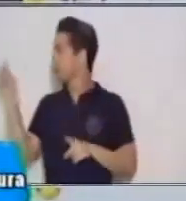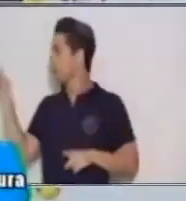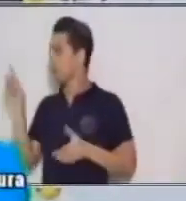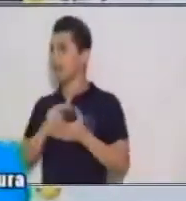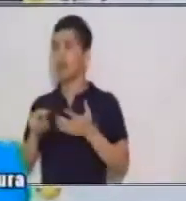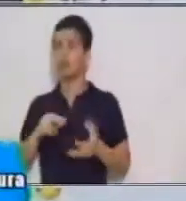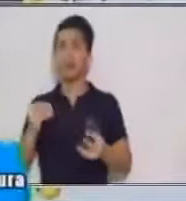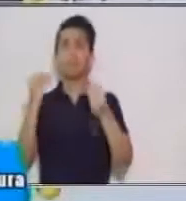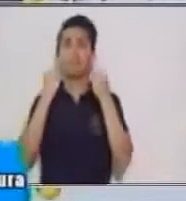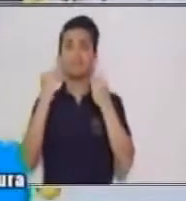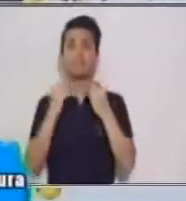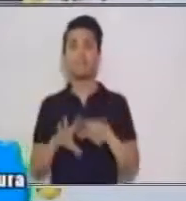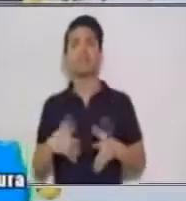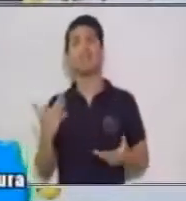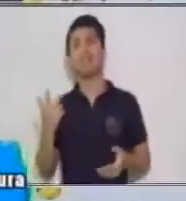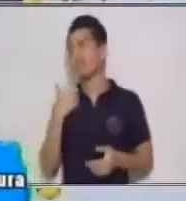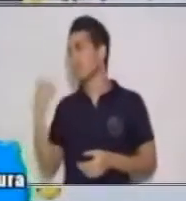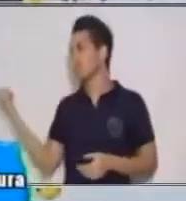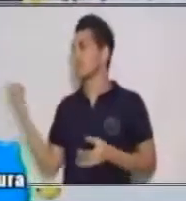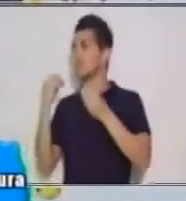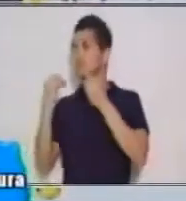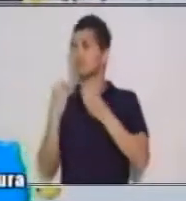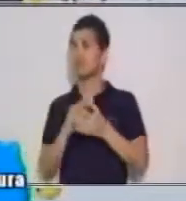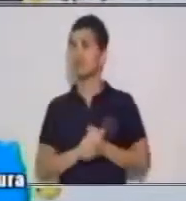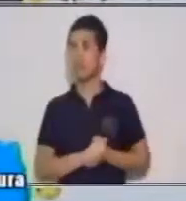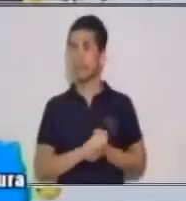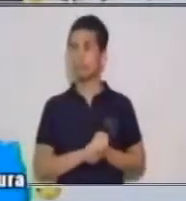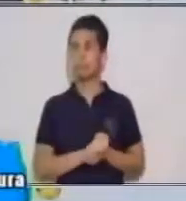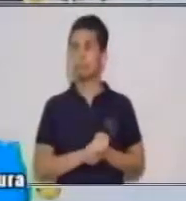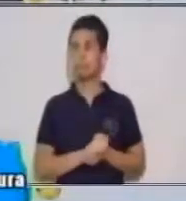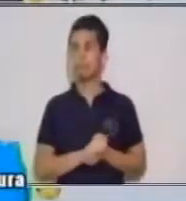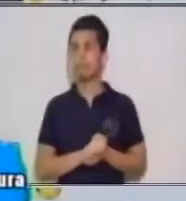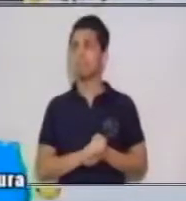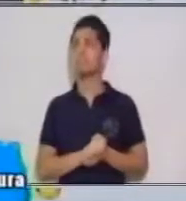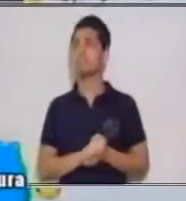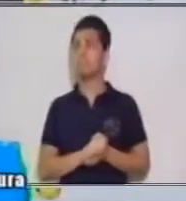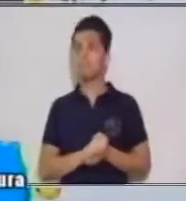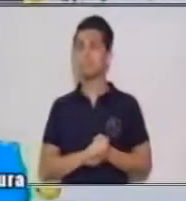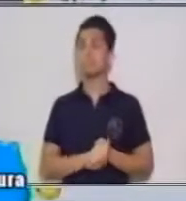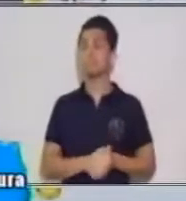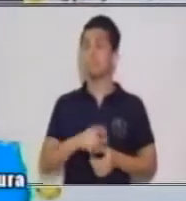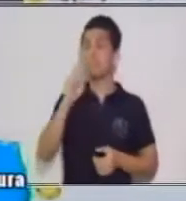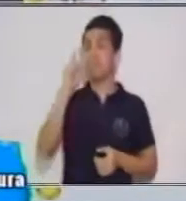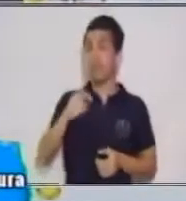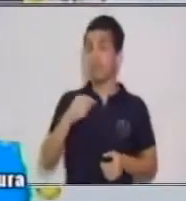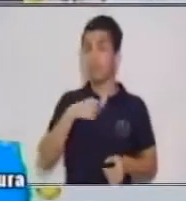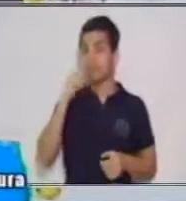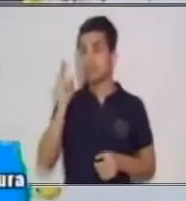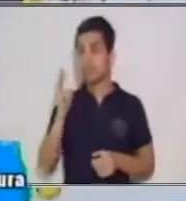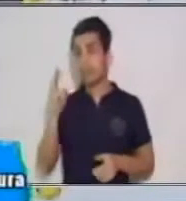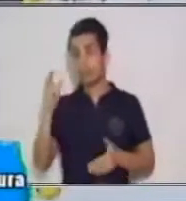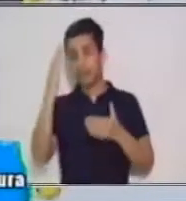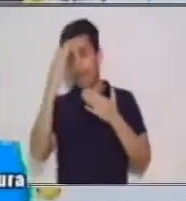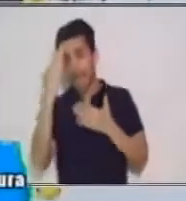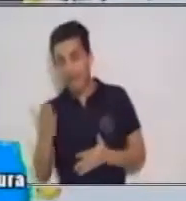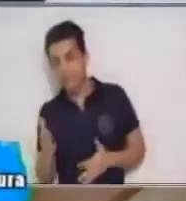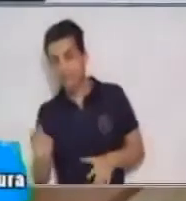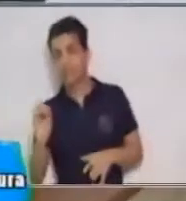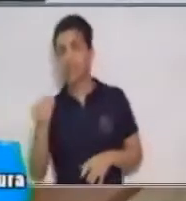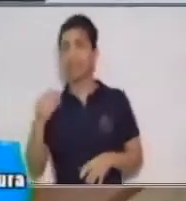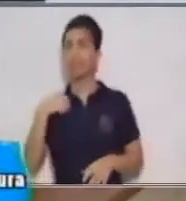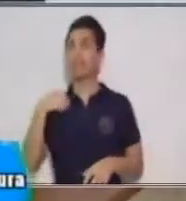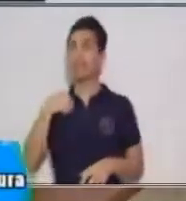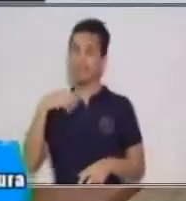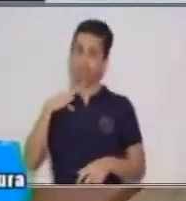¿Qué enseñanza nos dejó esta lectura? Así es, que debemos ser agradecidos con lo que tenemos.